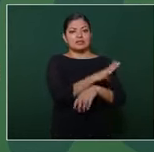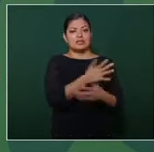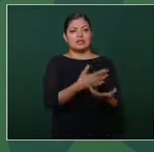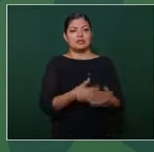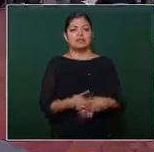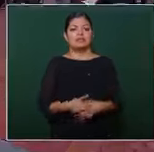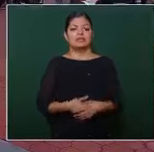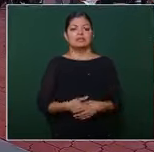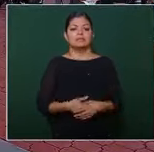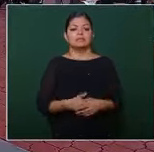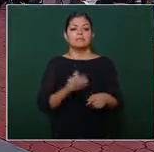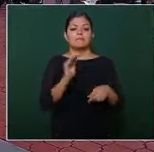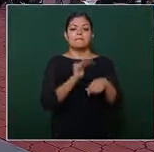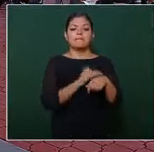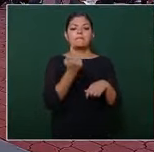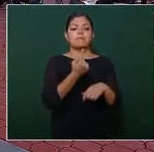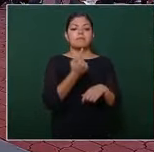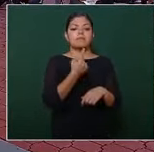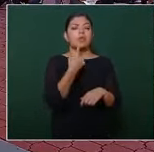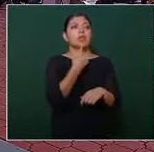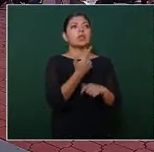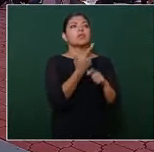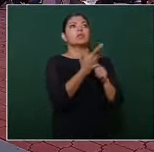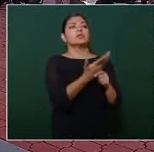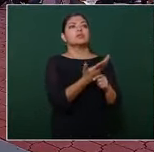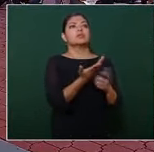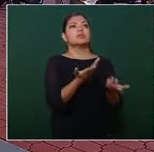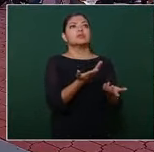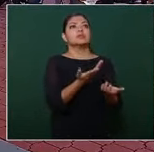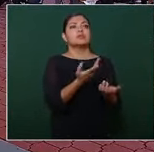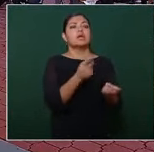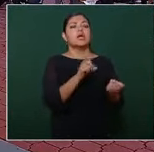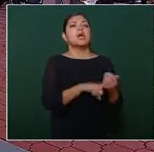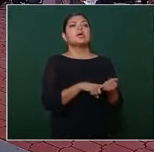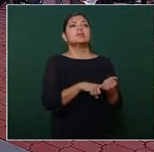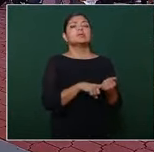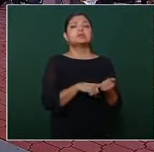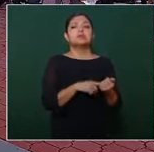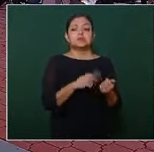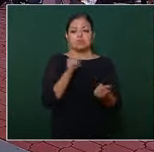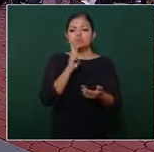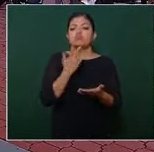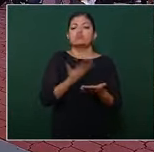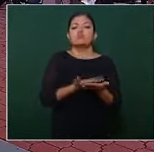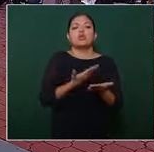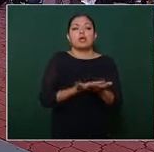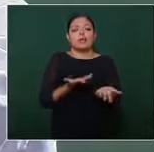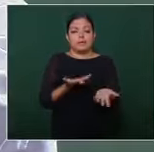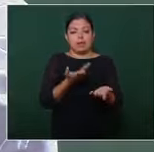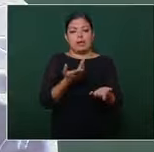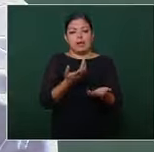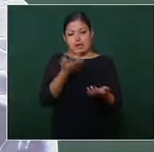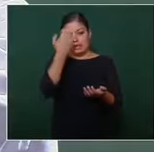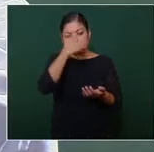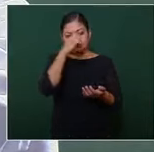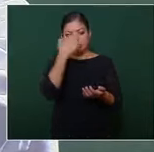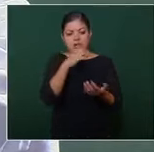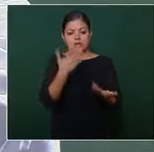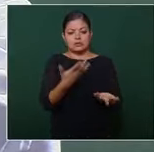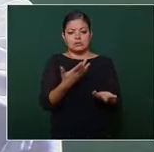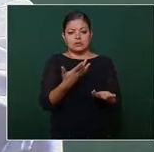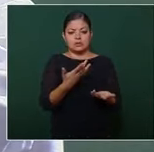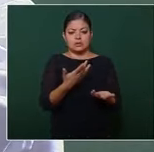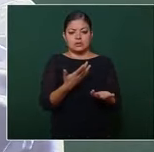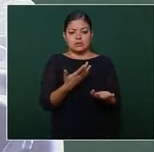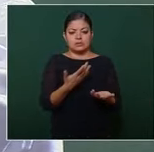porque dicen es que un argumento de una experta de un